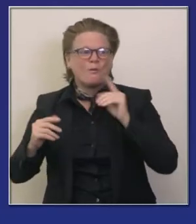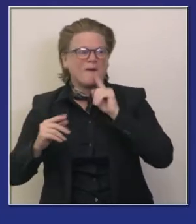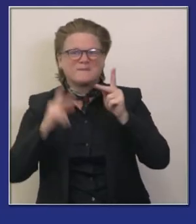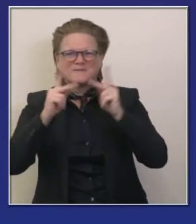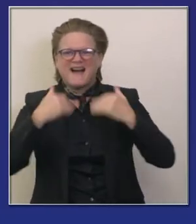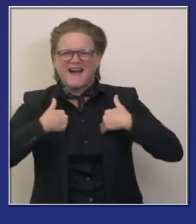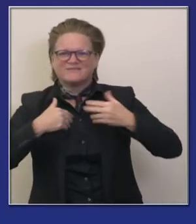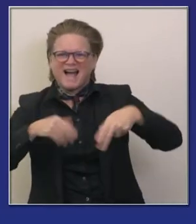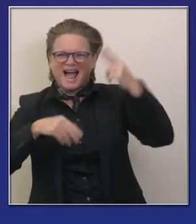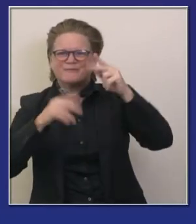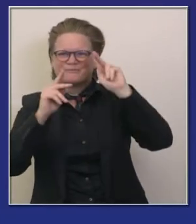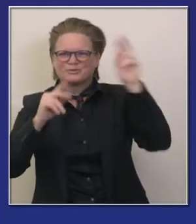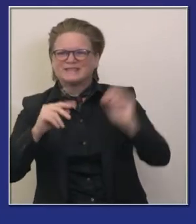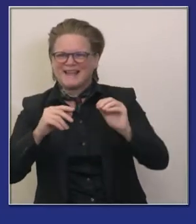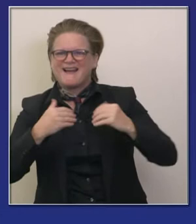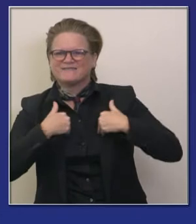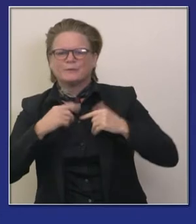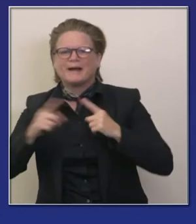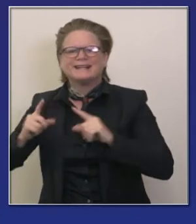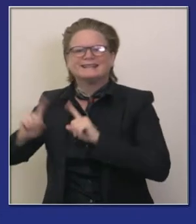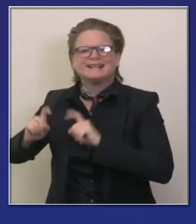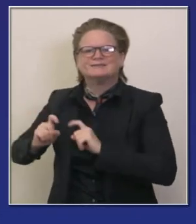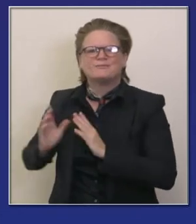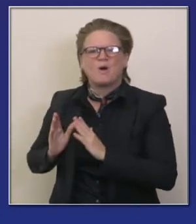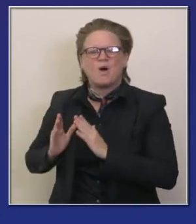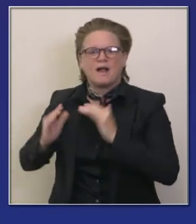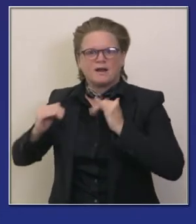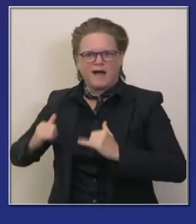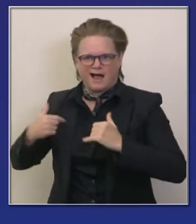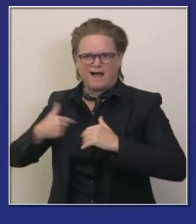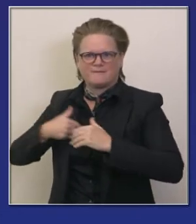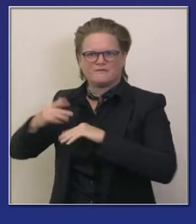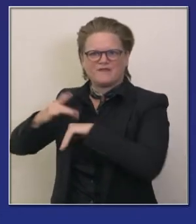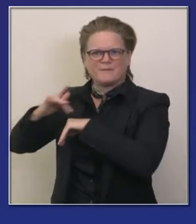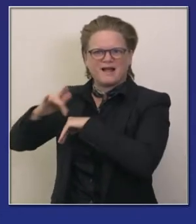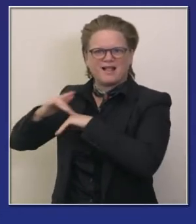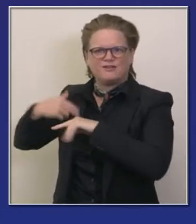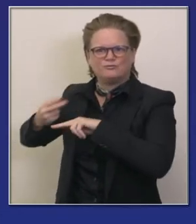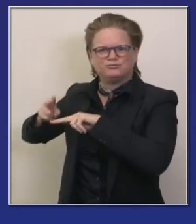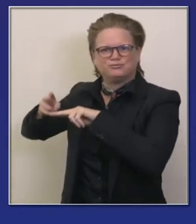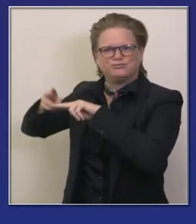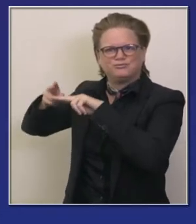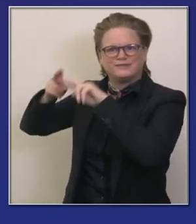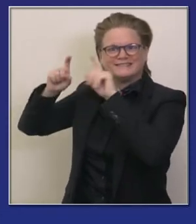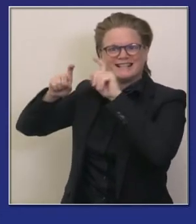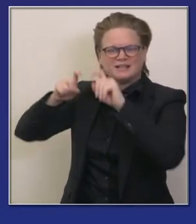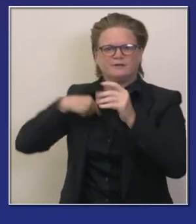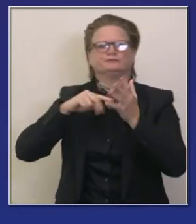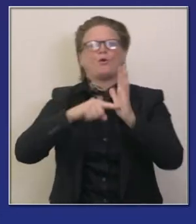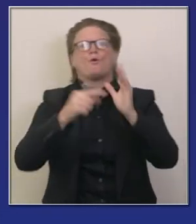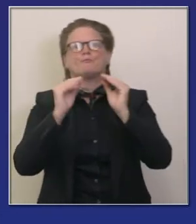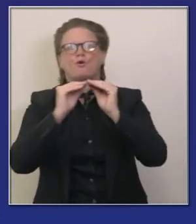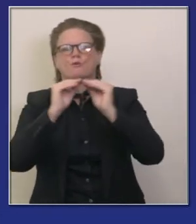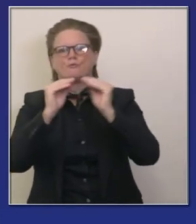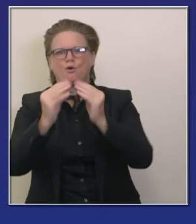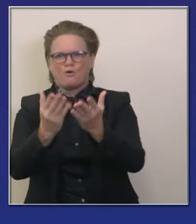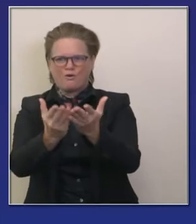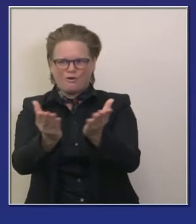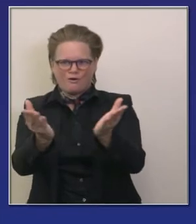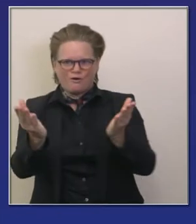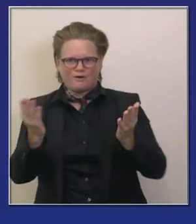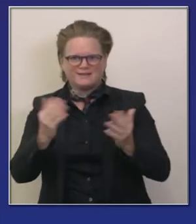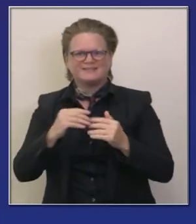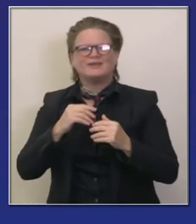pruebas diarias y pueden ver realmente la estabilidad durante el verano con ese pequeño pico en julio bajando un poco agosto